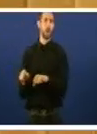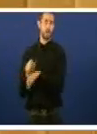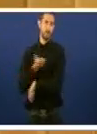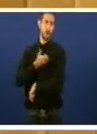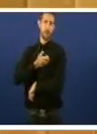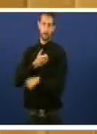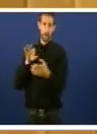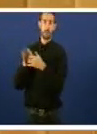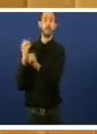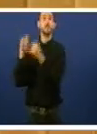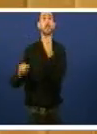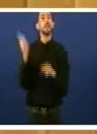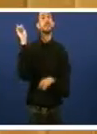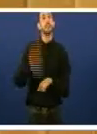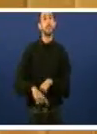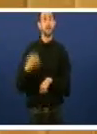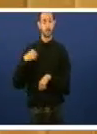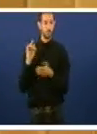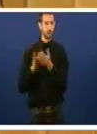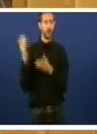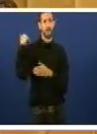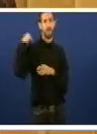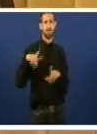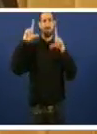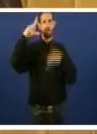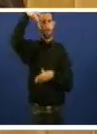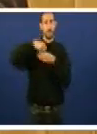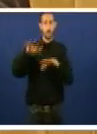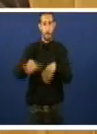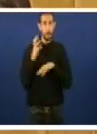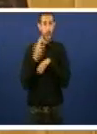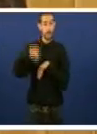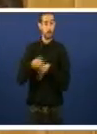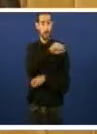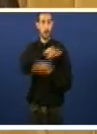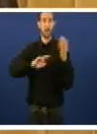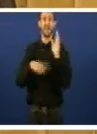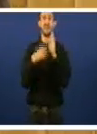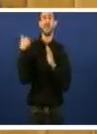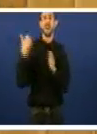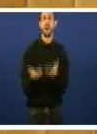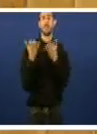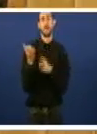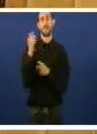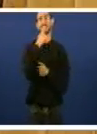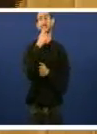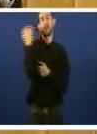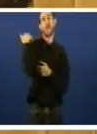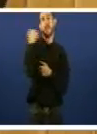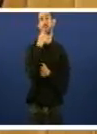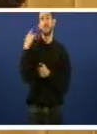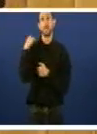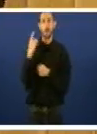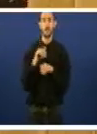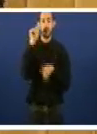tivo tamén a súa fotografía nesta Cámara a lei aprobada en setembro do ano pasado cos votos a